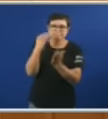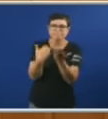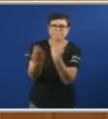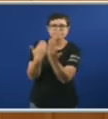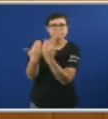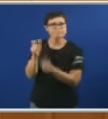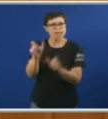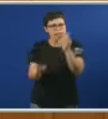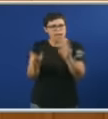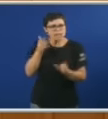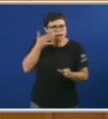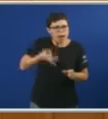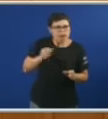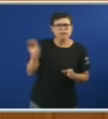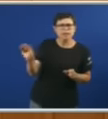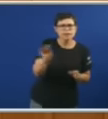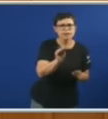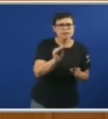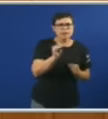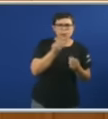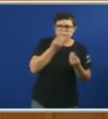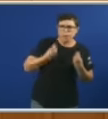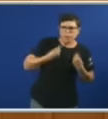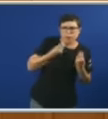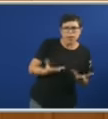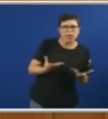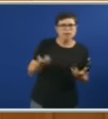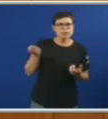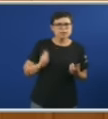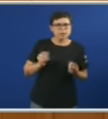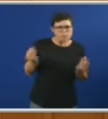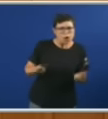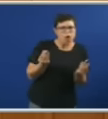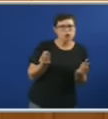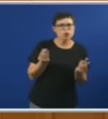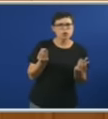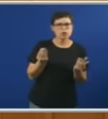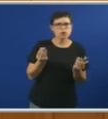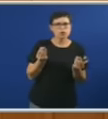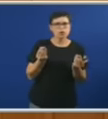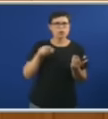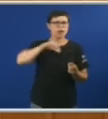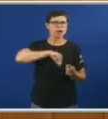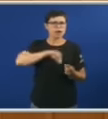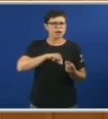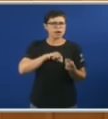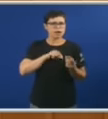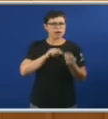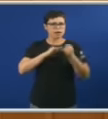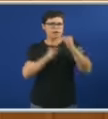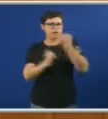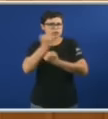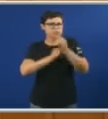deste país Viven mellor ou peor Se teñen mellores salarios Se están notando esa recuperación da que vostedes